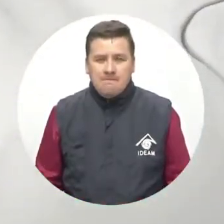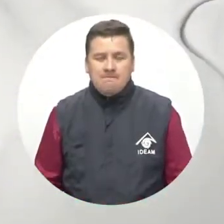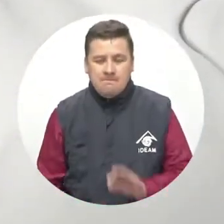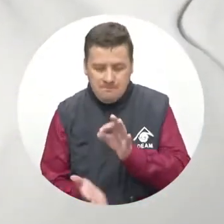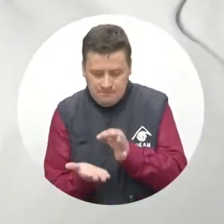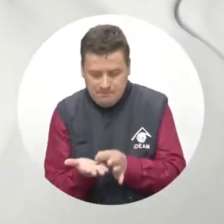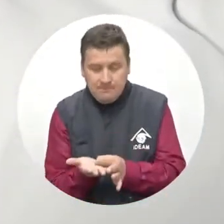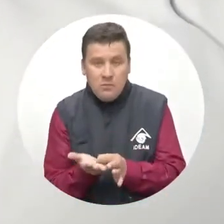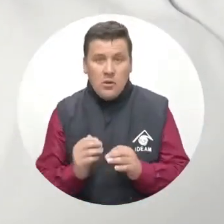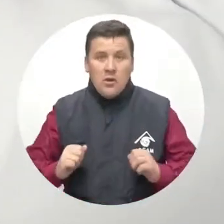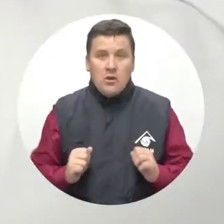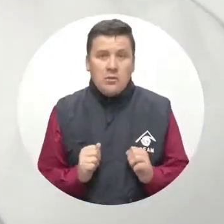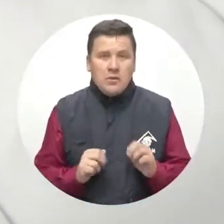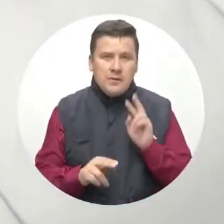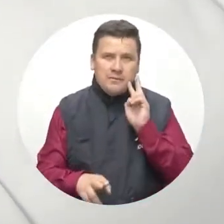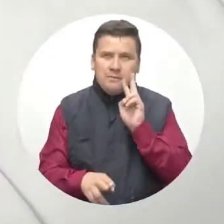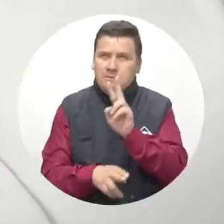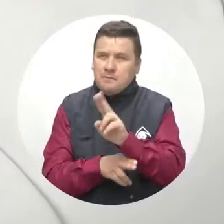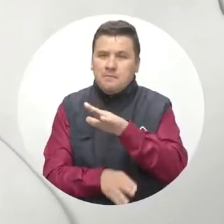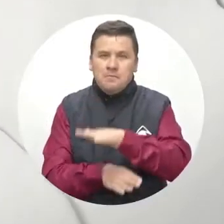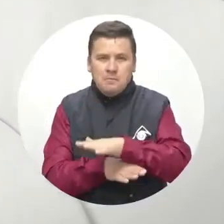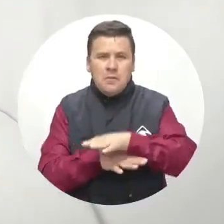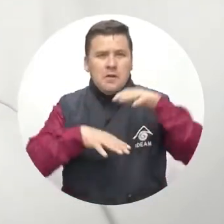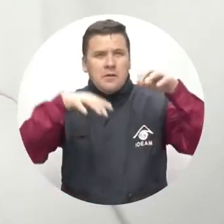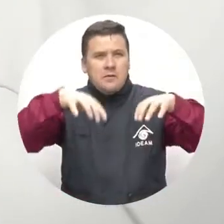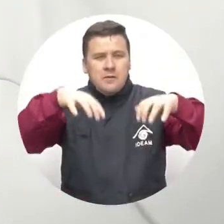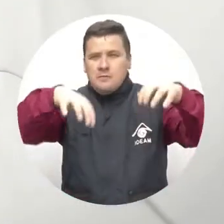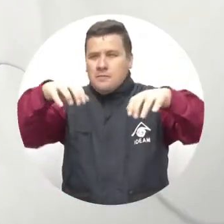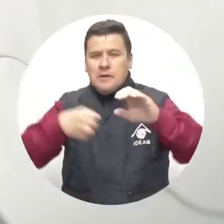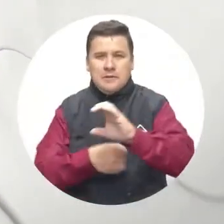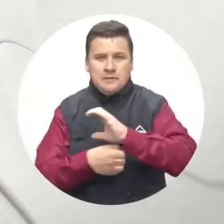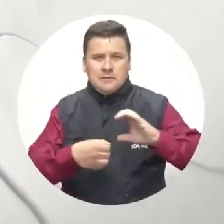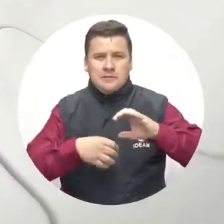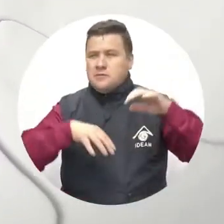La capital verá una tarde con lluvias en varias zonas de la ciudad.